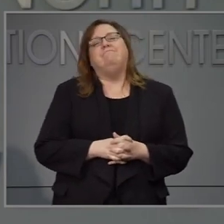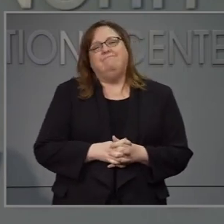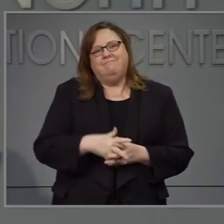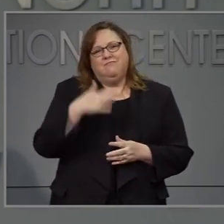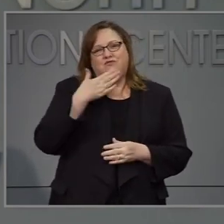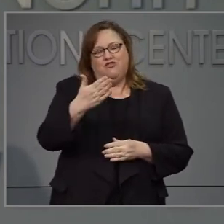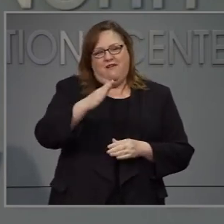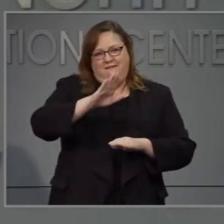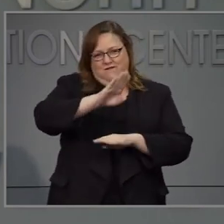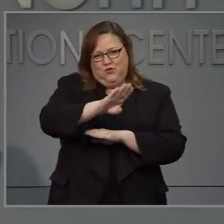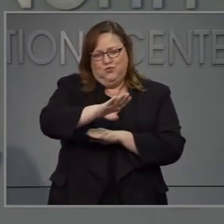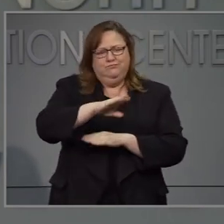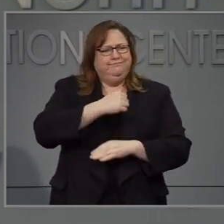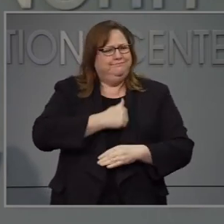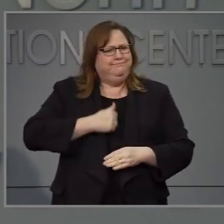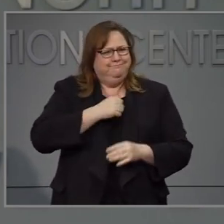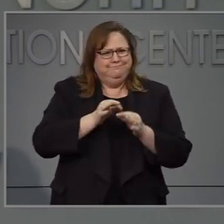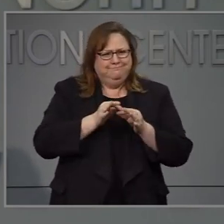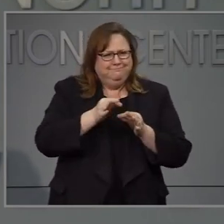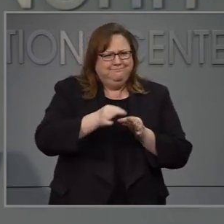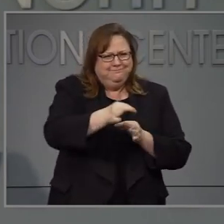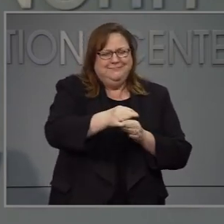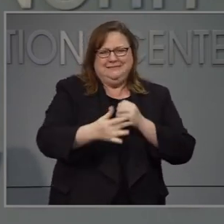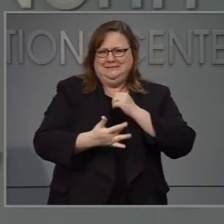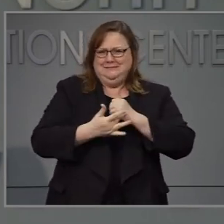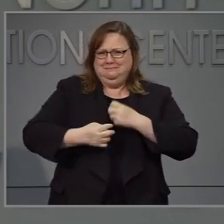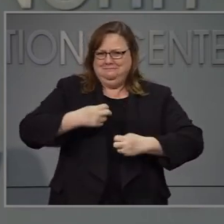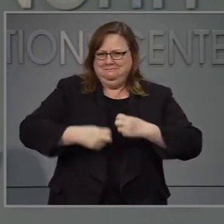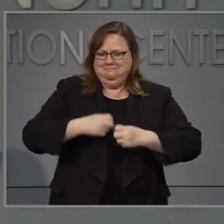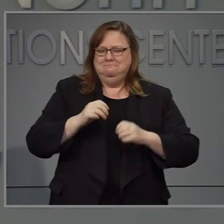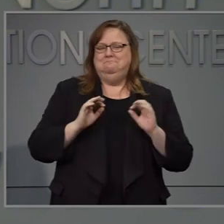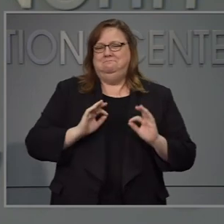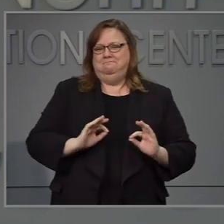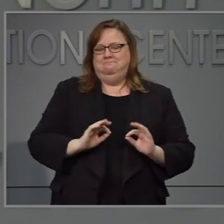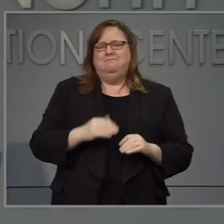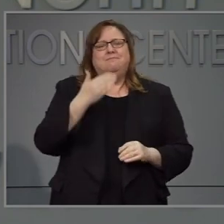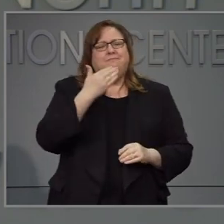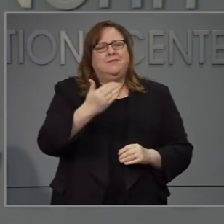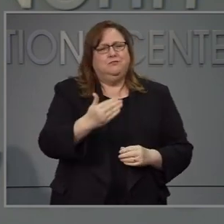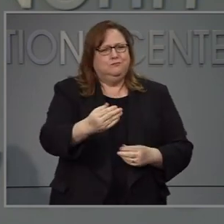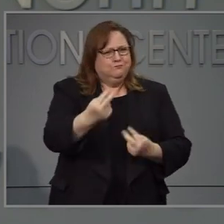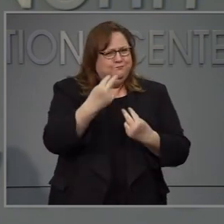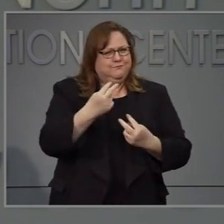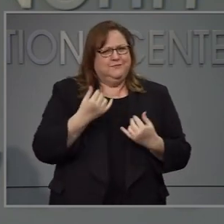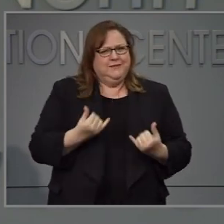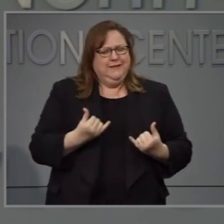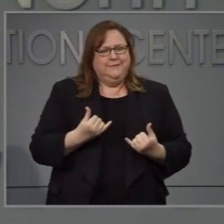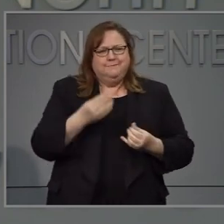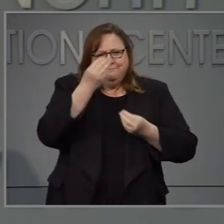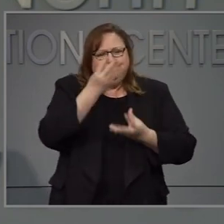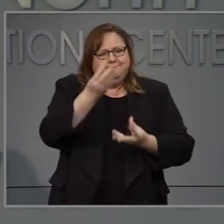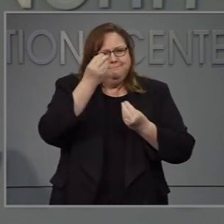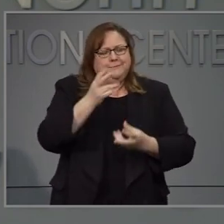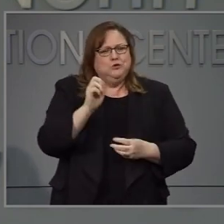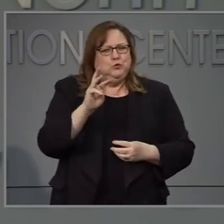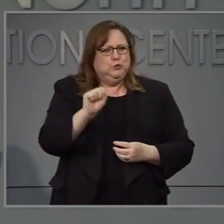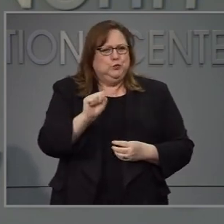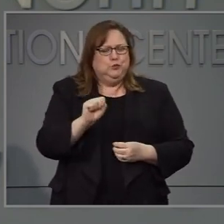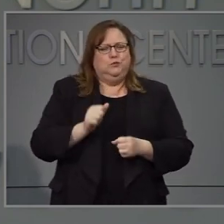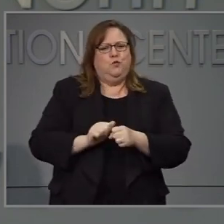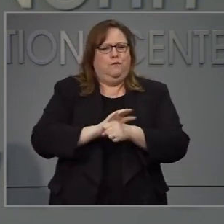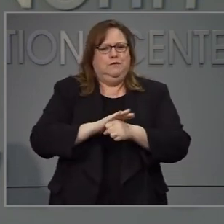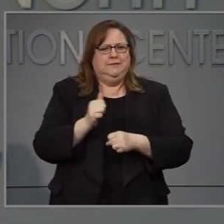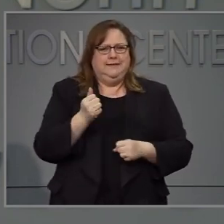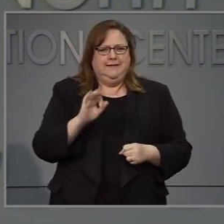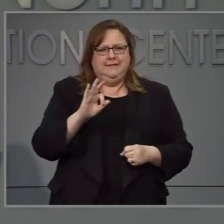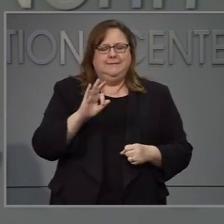Muy buenas tardes a todos. Disculpen por el retraso técnico. Muchas gracias por escuchar la información de hoy sobre COVID-19 en